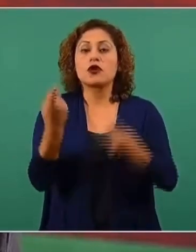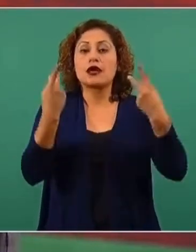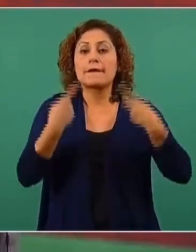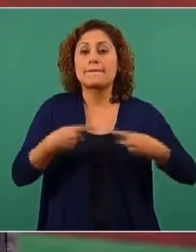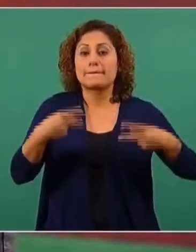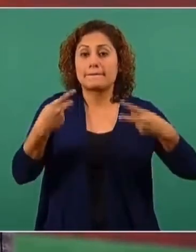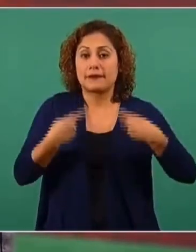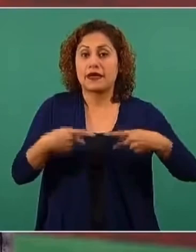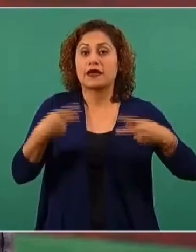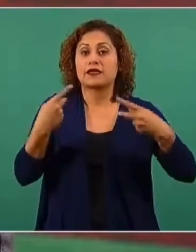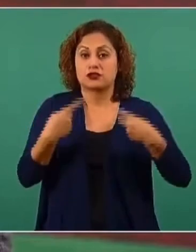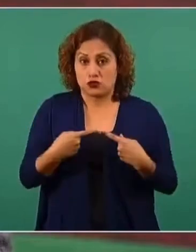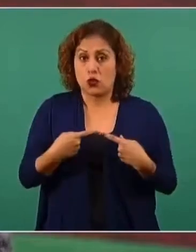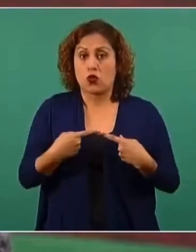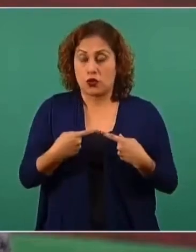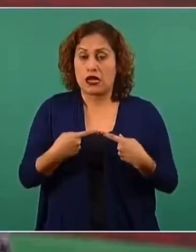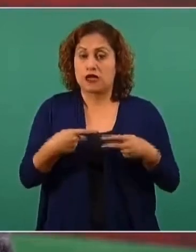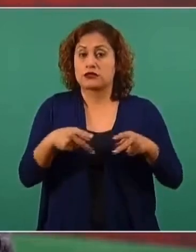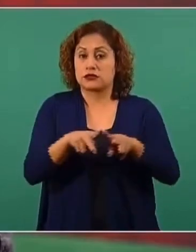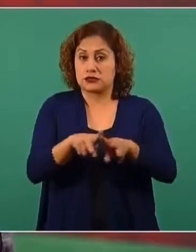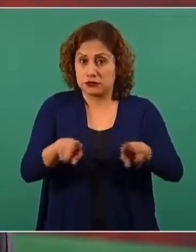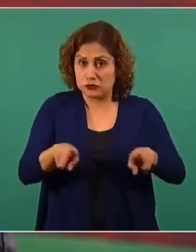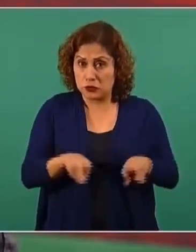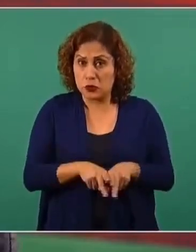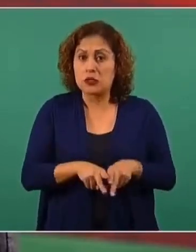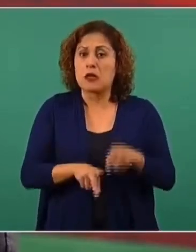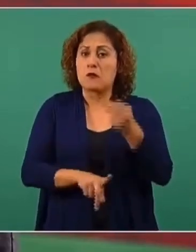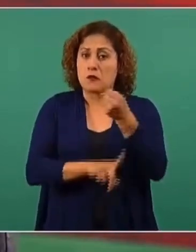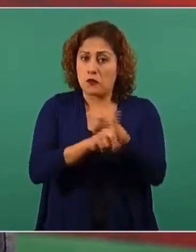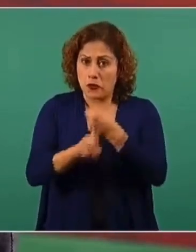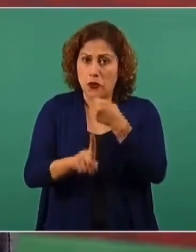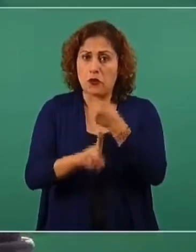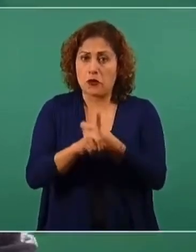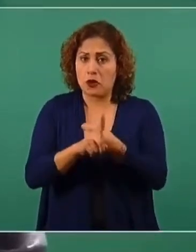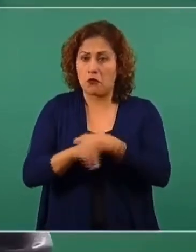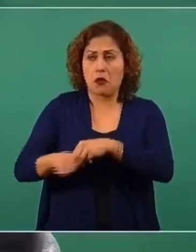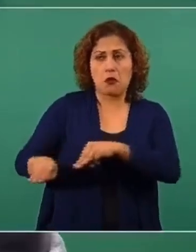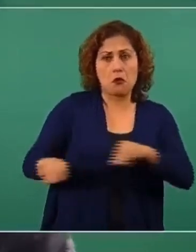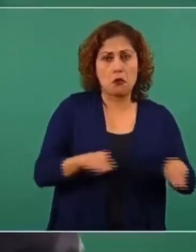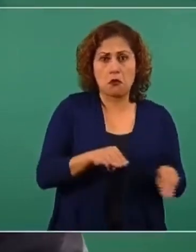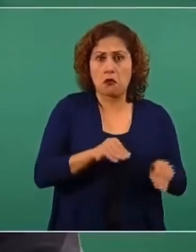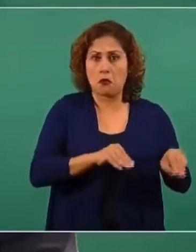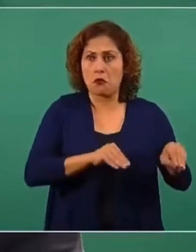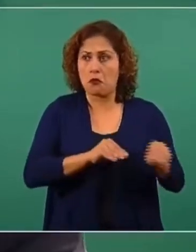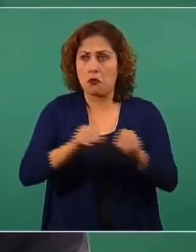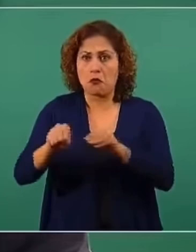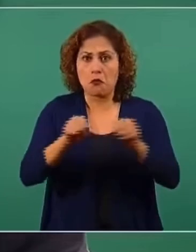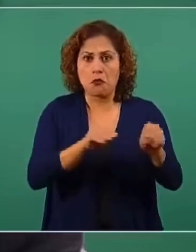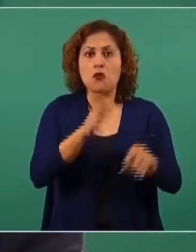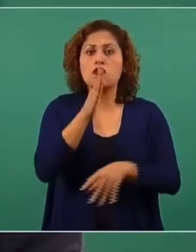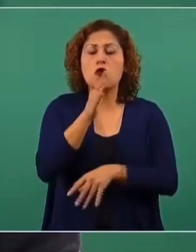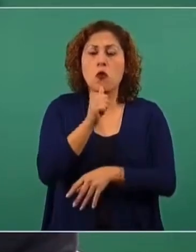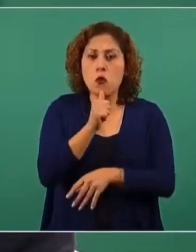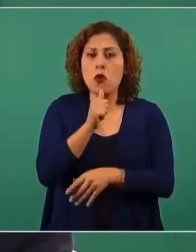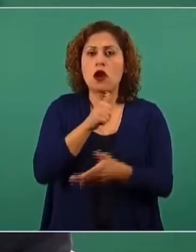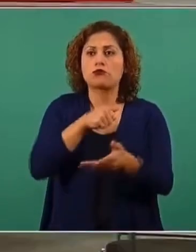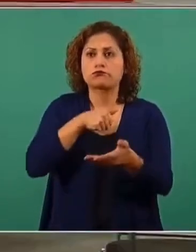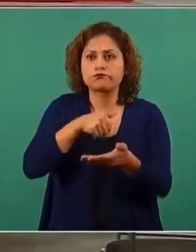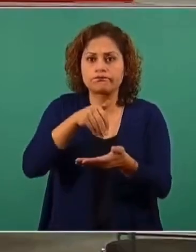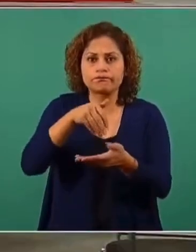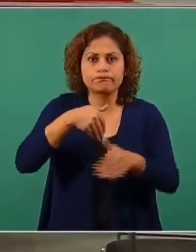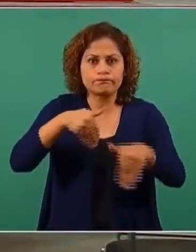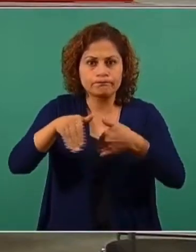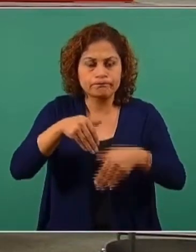enfrentan un elemento de vulnerabilidad social, como es el no poderse mover. Ya en la conversación posterior a la